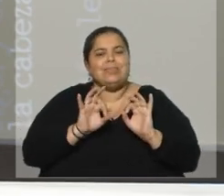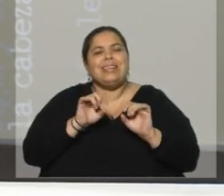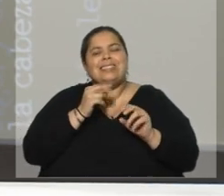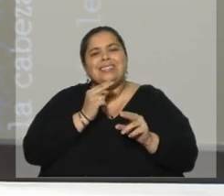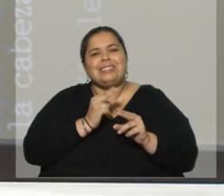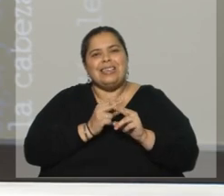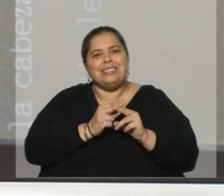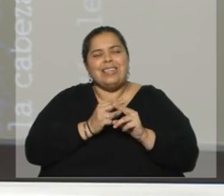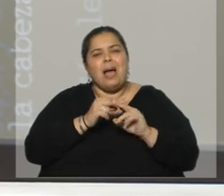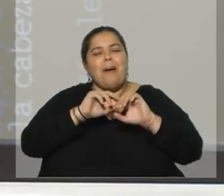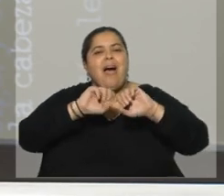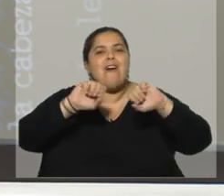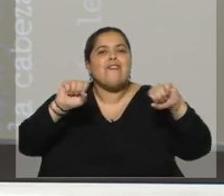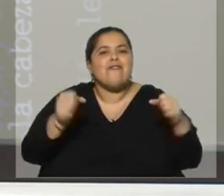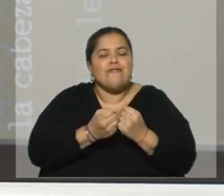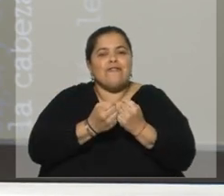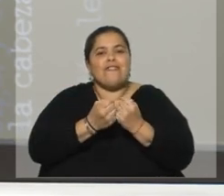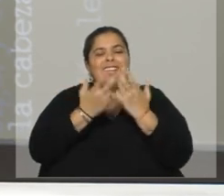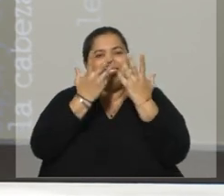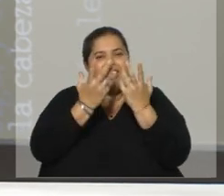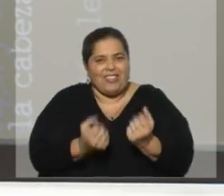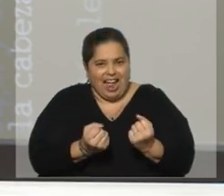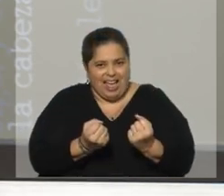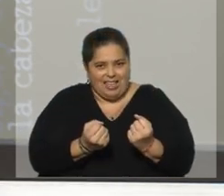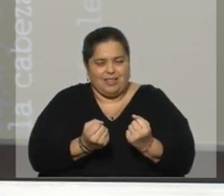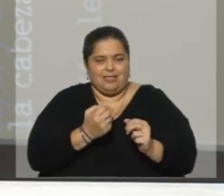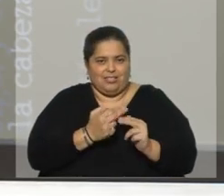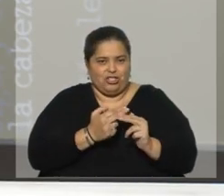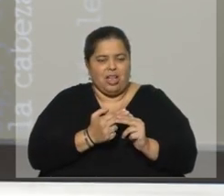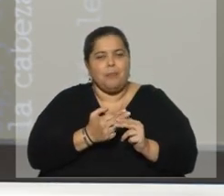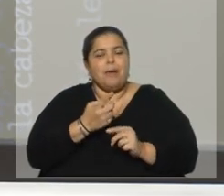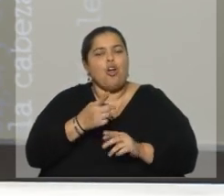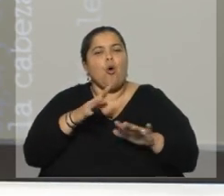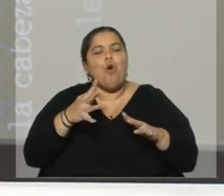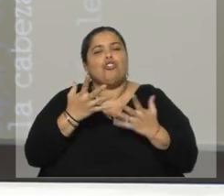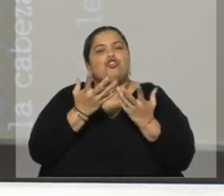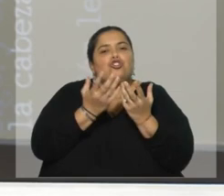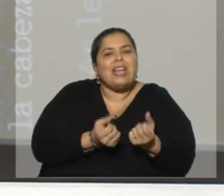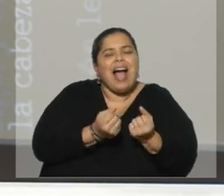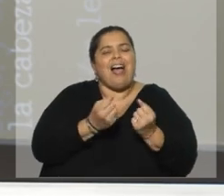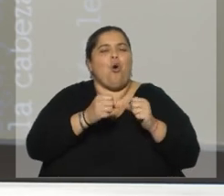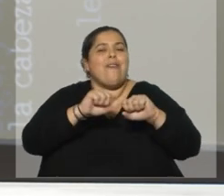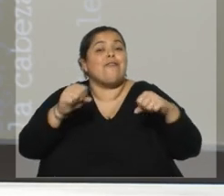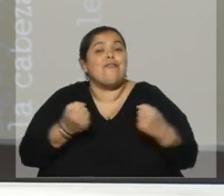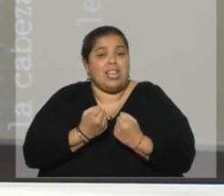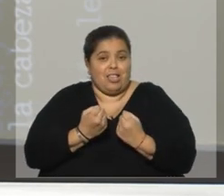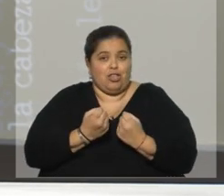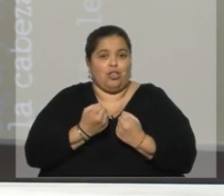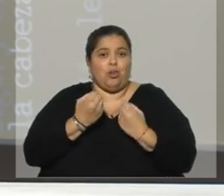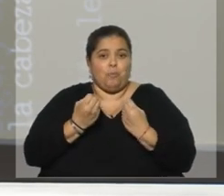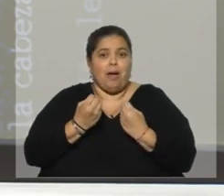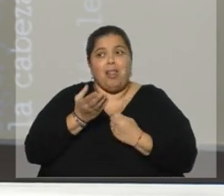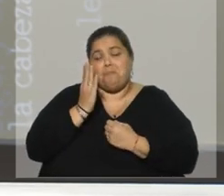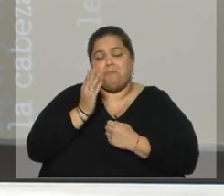en realidad freeze drying o leofilización, se conoce, le pusimos secado en frío como para que se entienda en realidad de qué se está